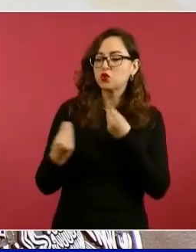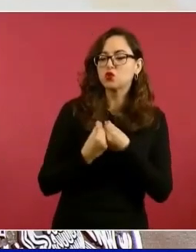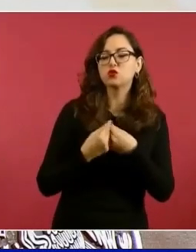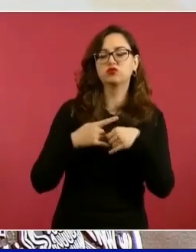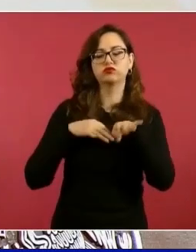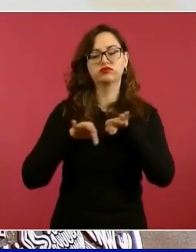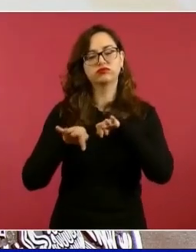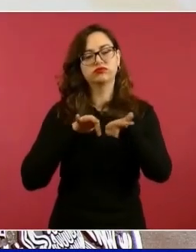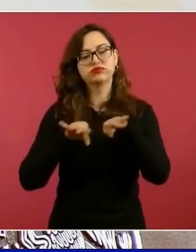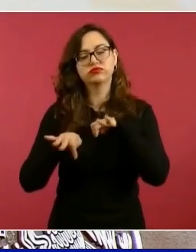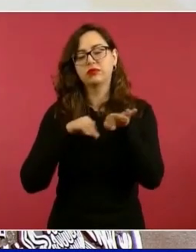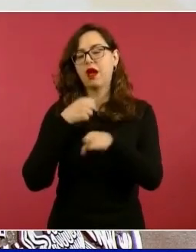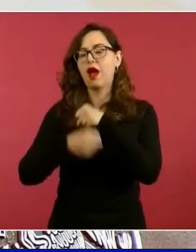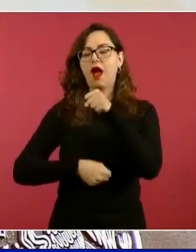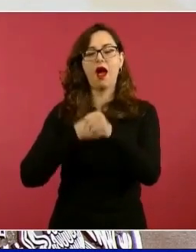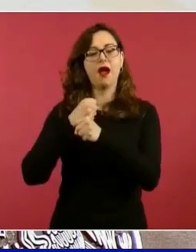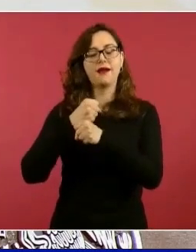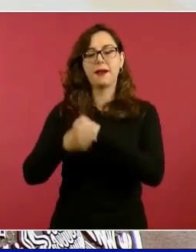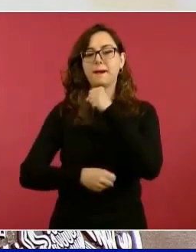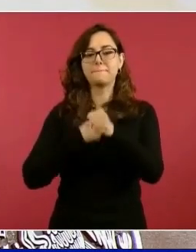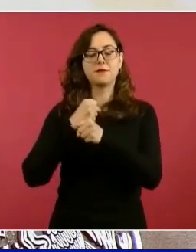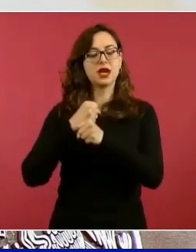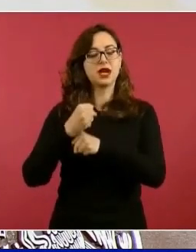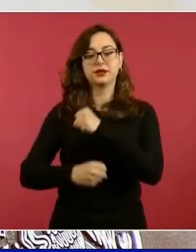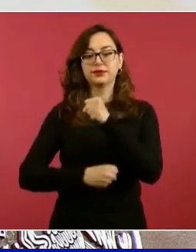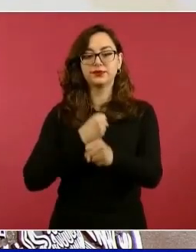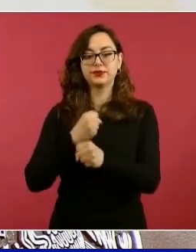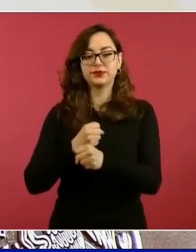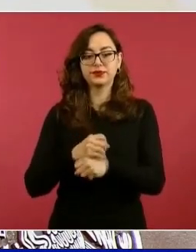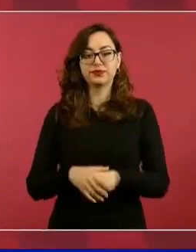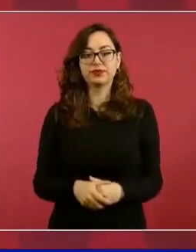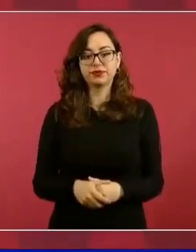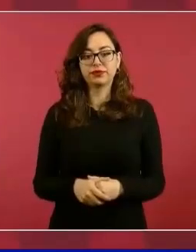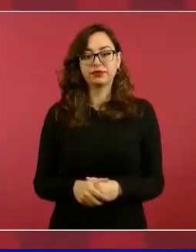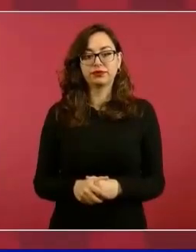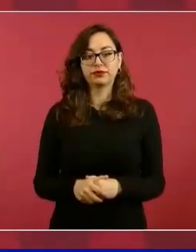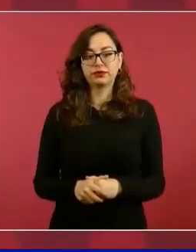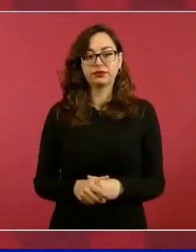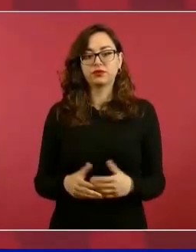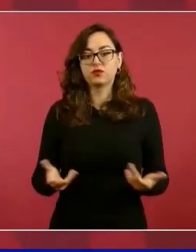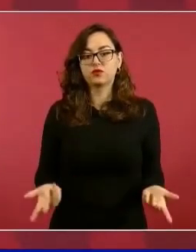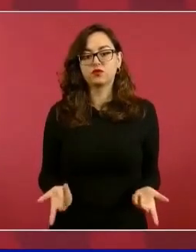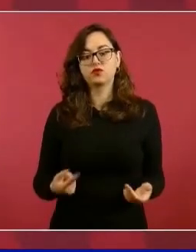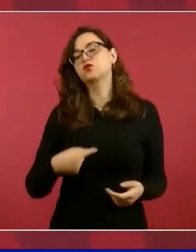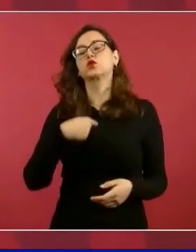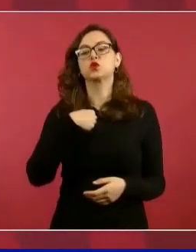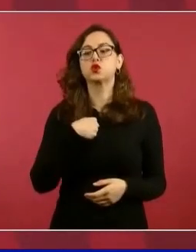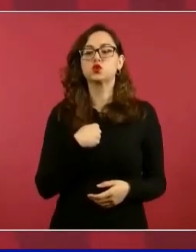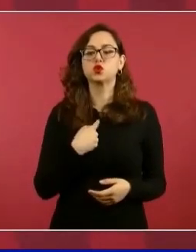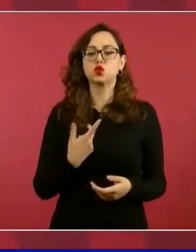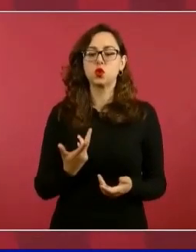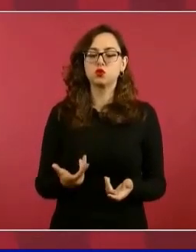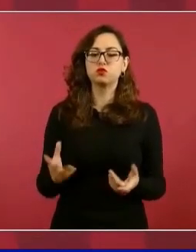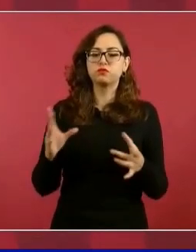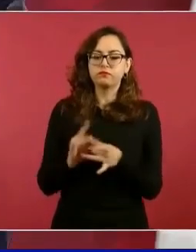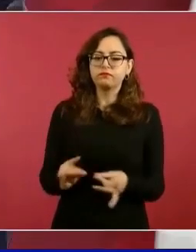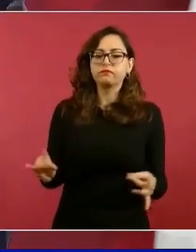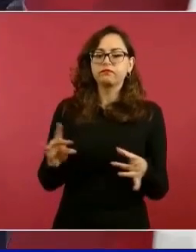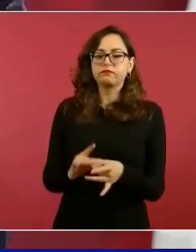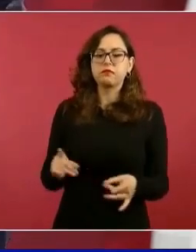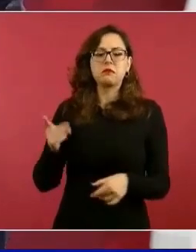y es a la que le dicto mis discursos,